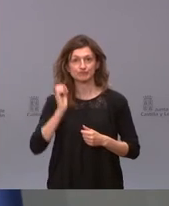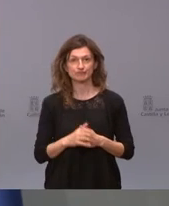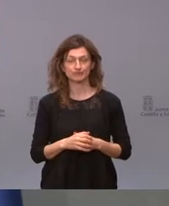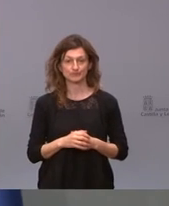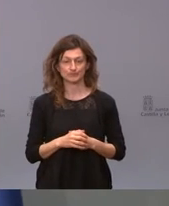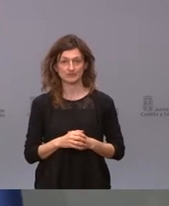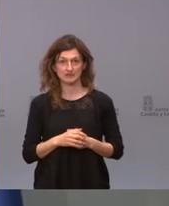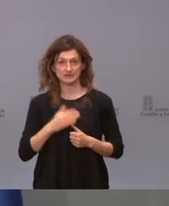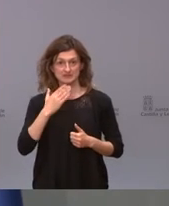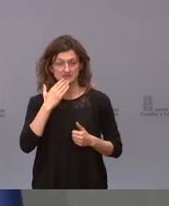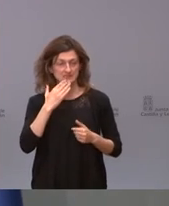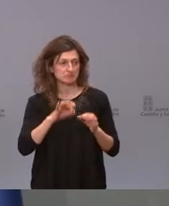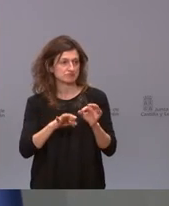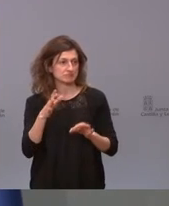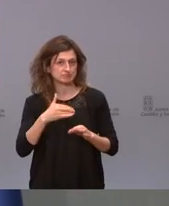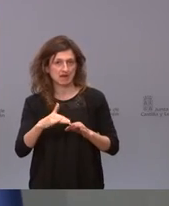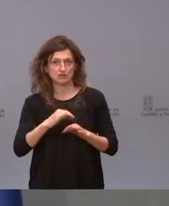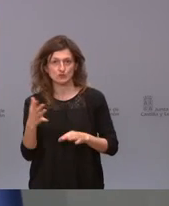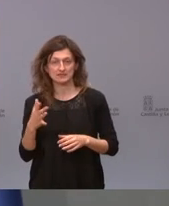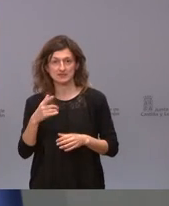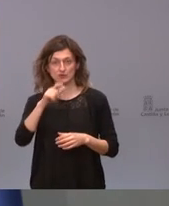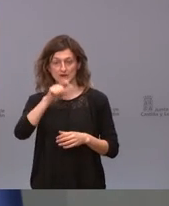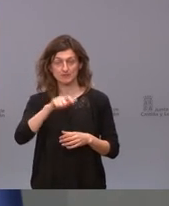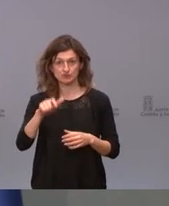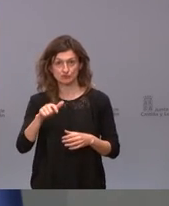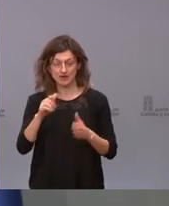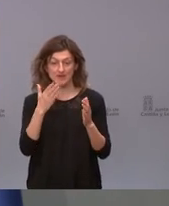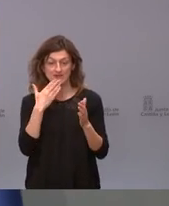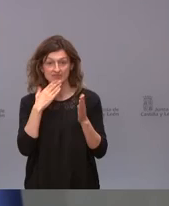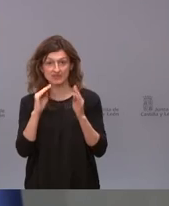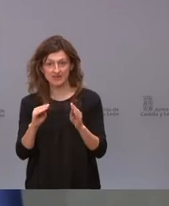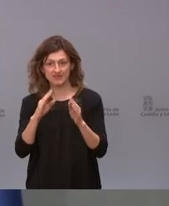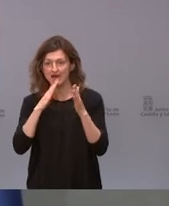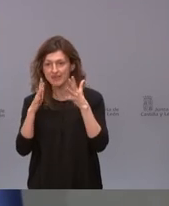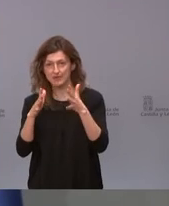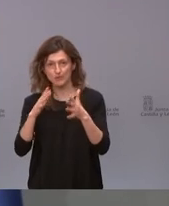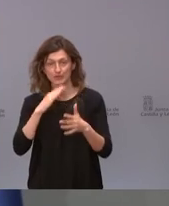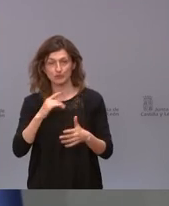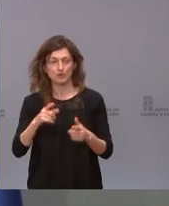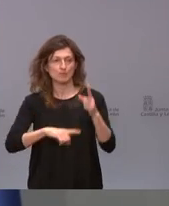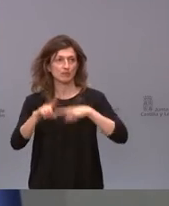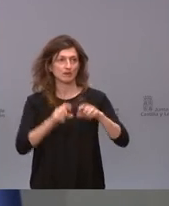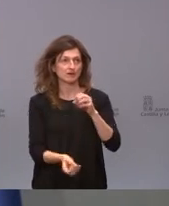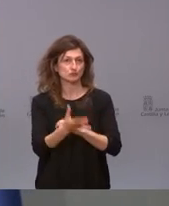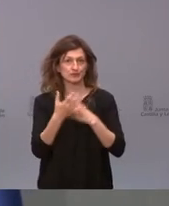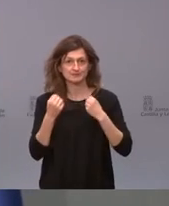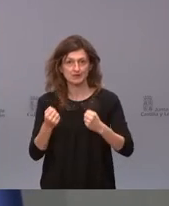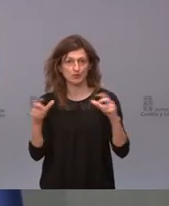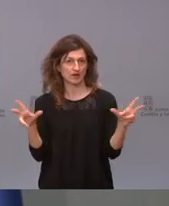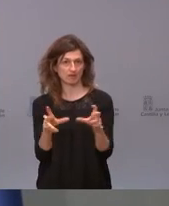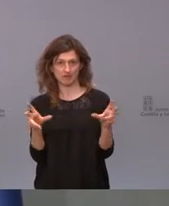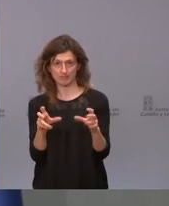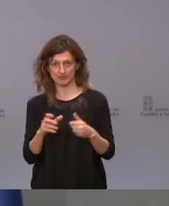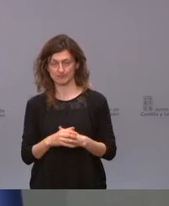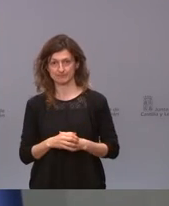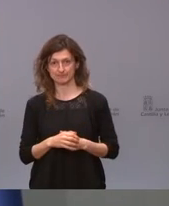fruto de la mala suerte una de las personas que ha quedado fuera de indicación en ese mismo día tiene un problema grave tiene usted